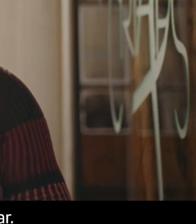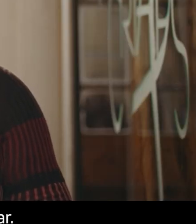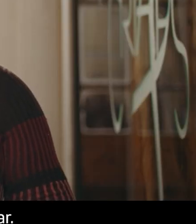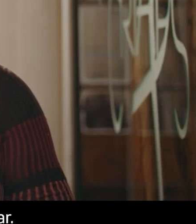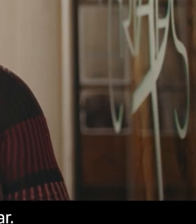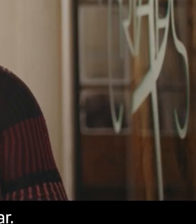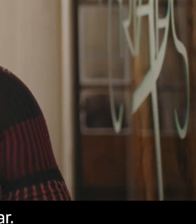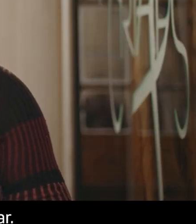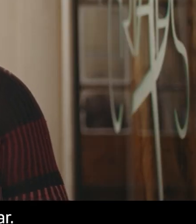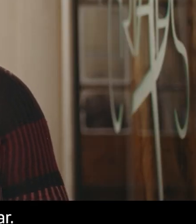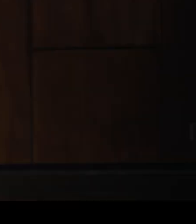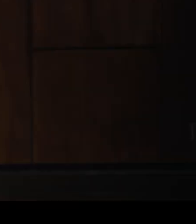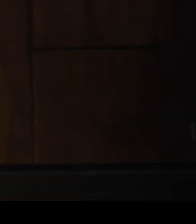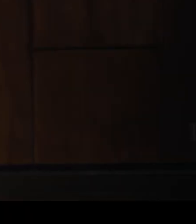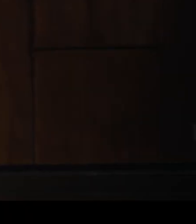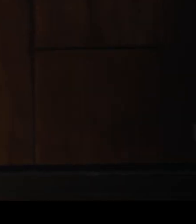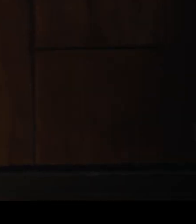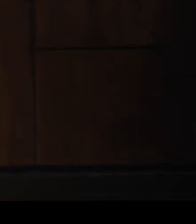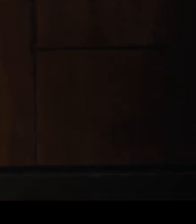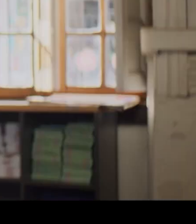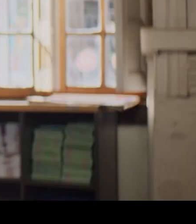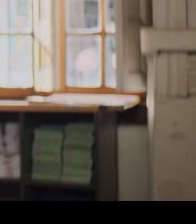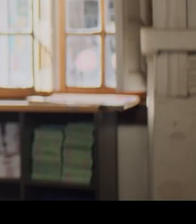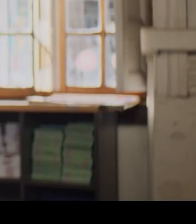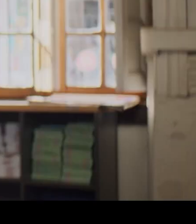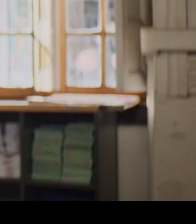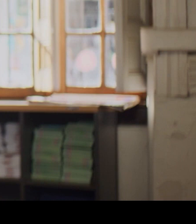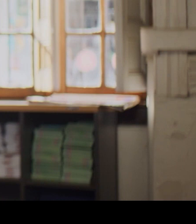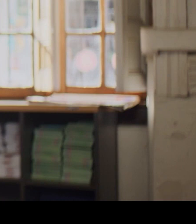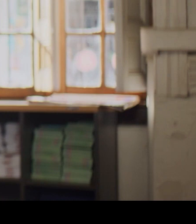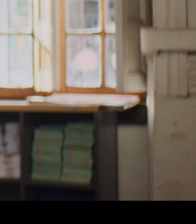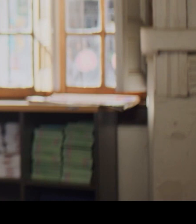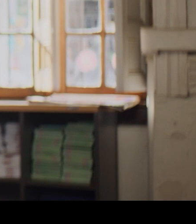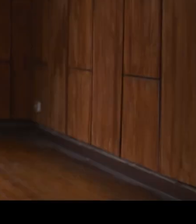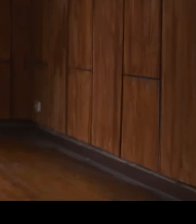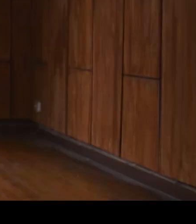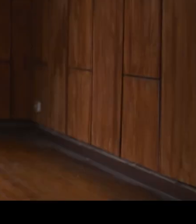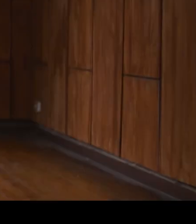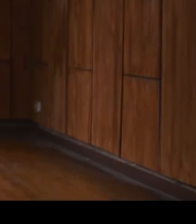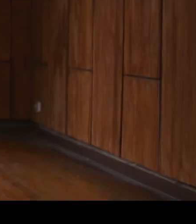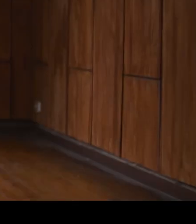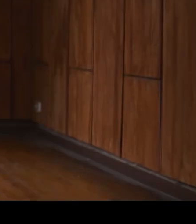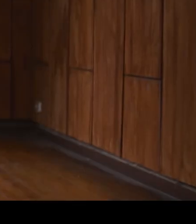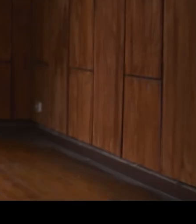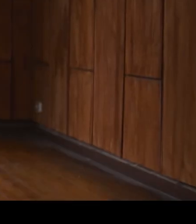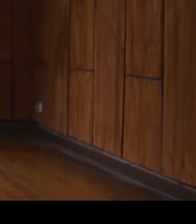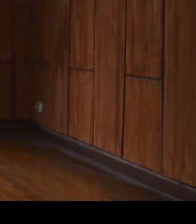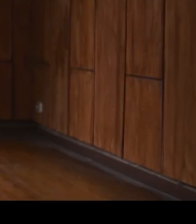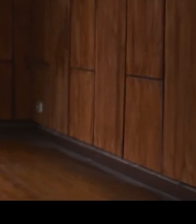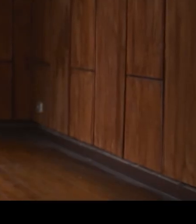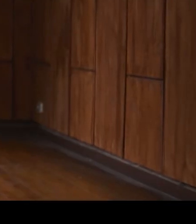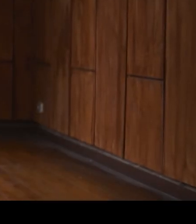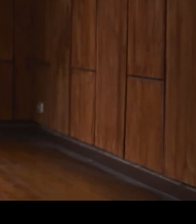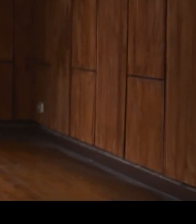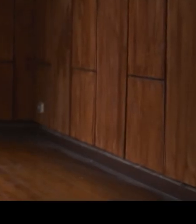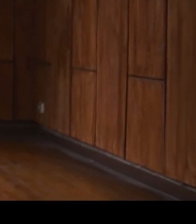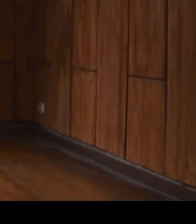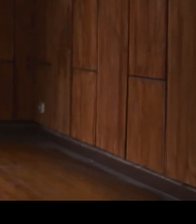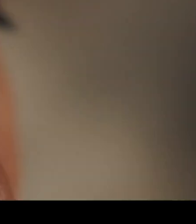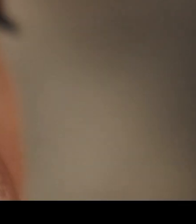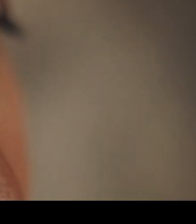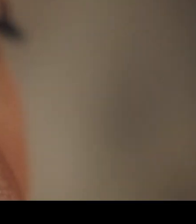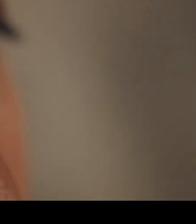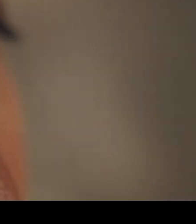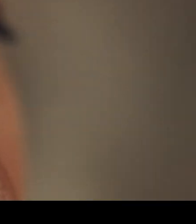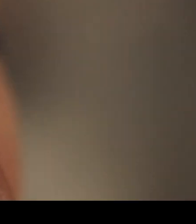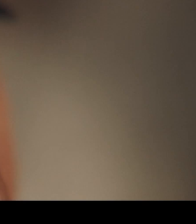responsabilidad como sociedad de educar. La discriminación se vive a diario. La sociedad te castiga por tener